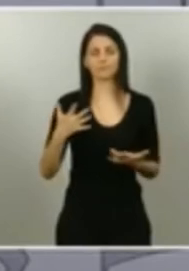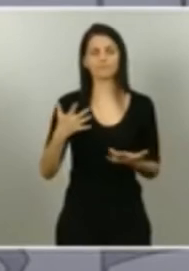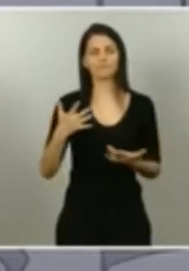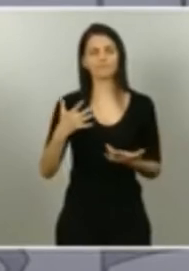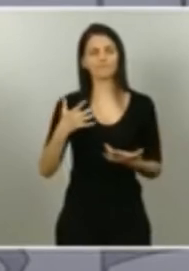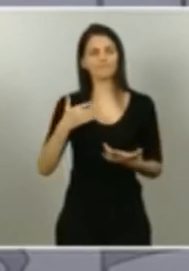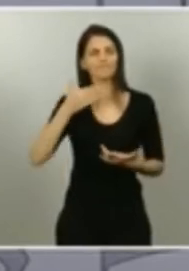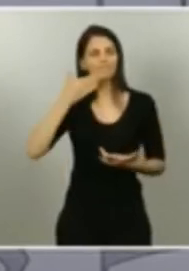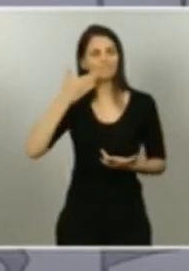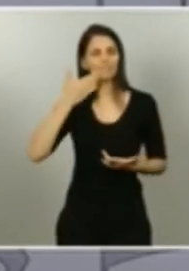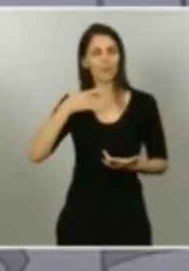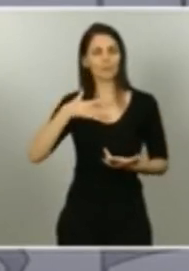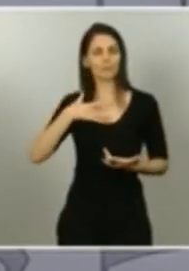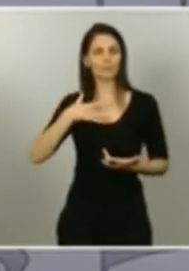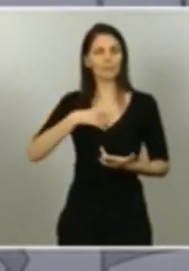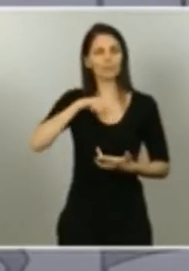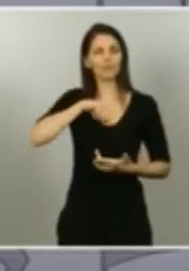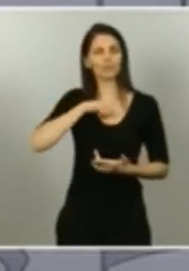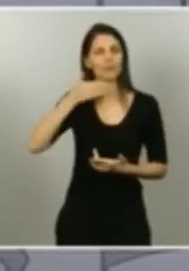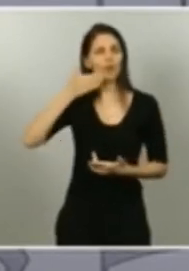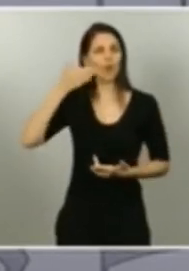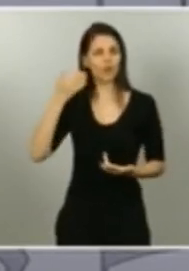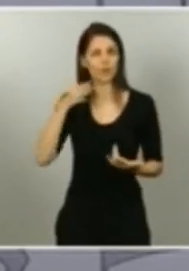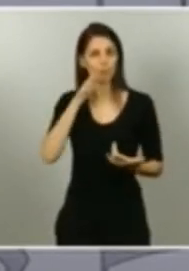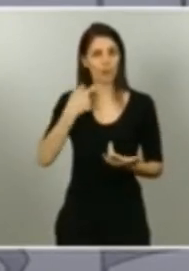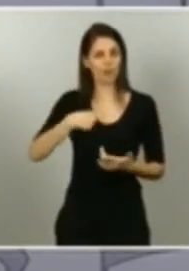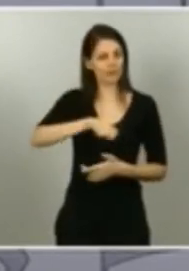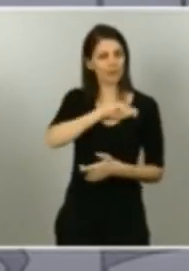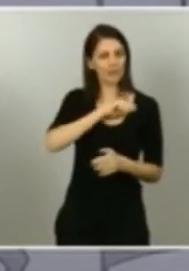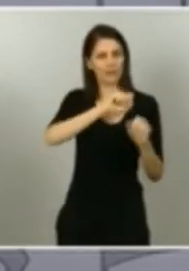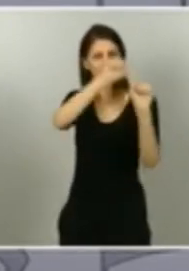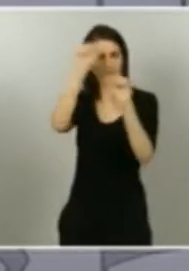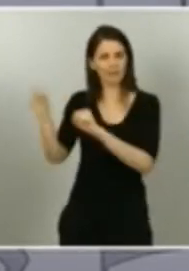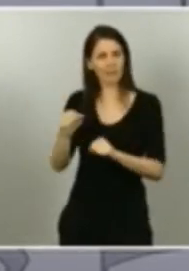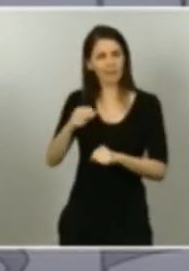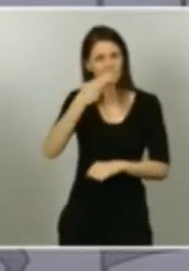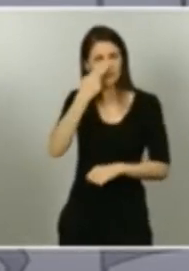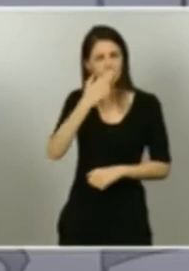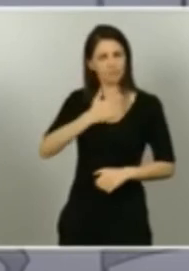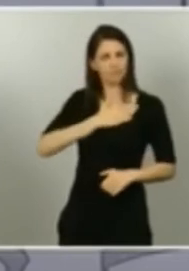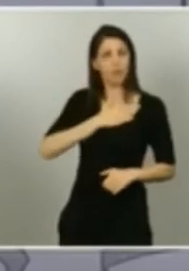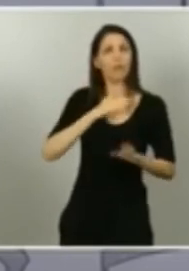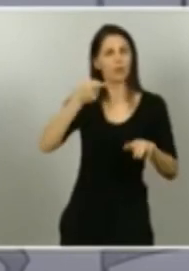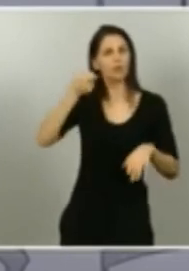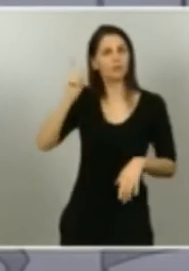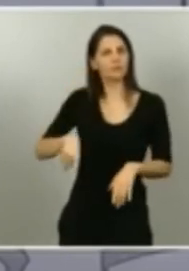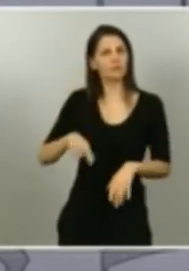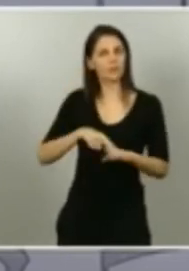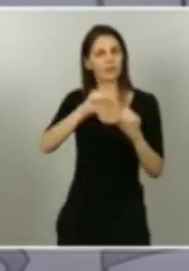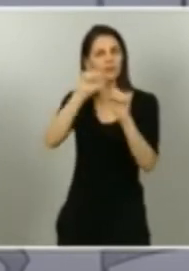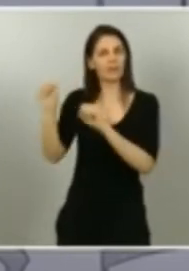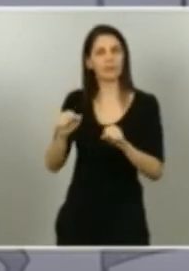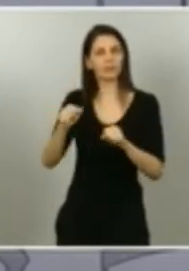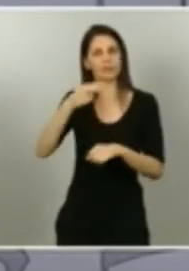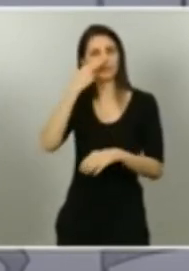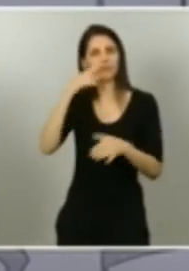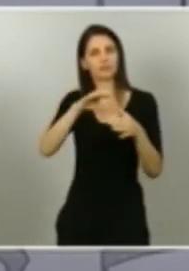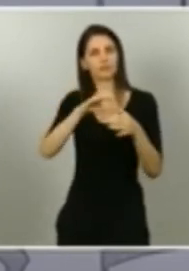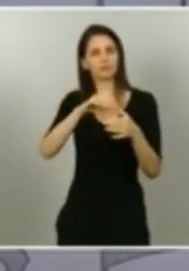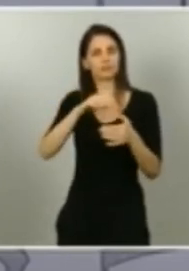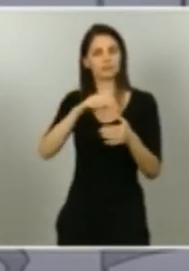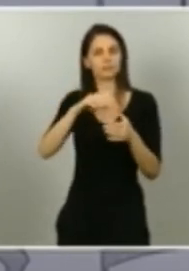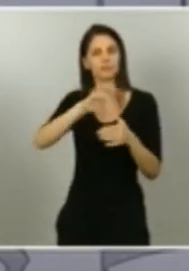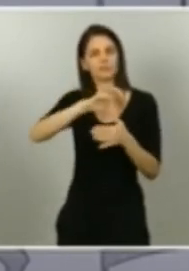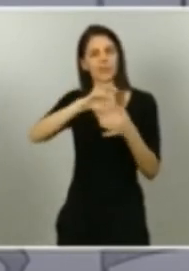defendido sus intereses legítimos defendiendo a la vez los intereses comunes del conjunto de la Unión Europea. Hemos defendido siempre que Europa